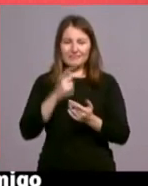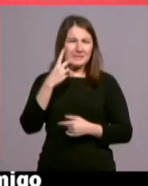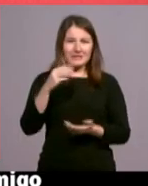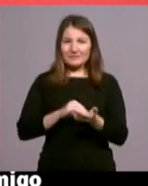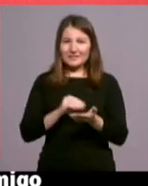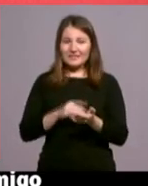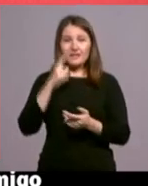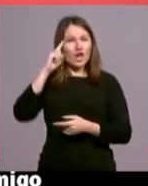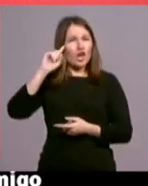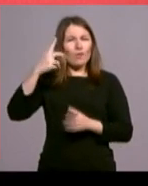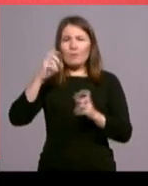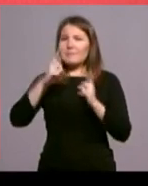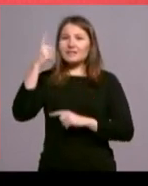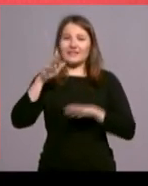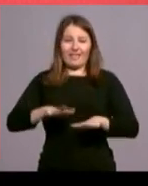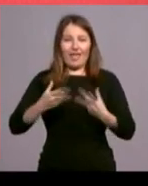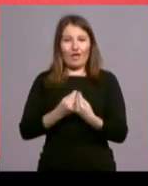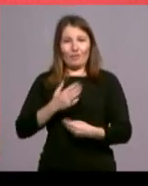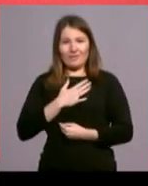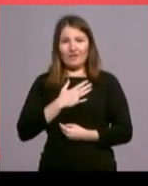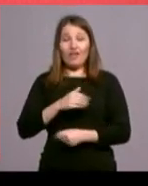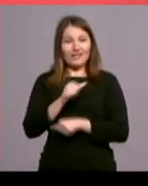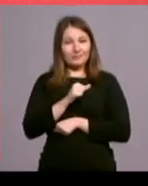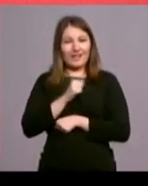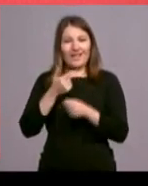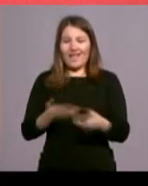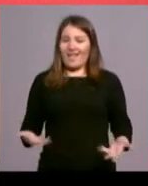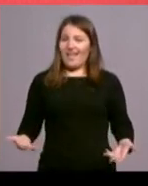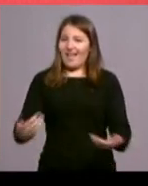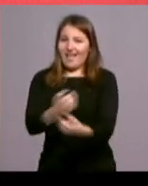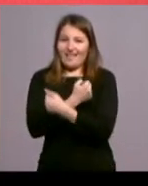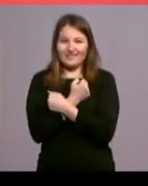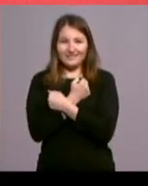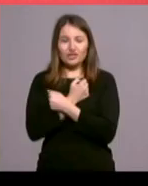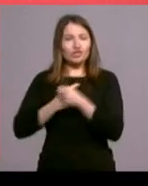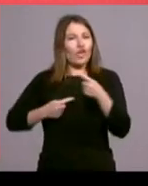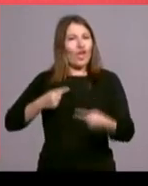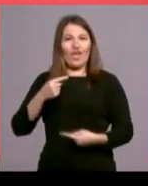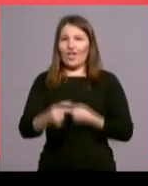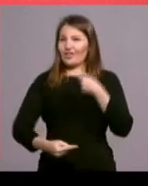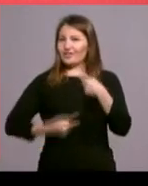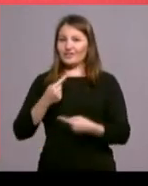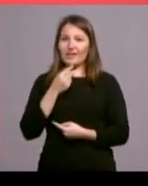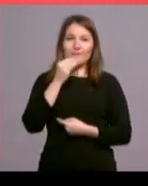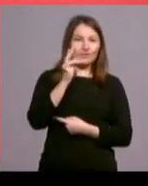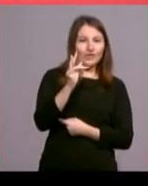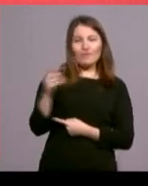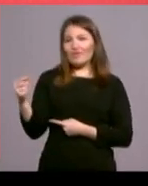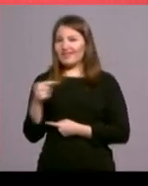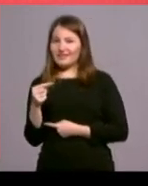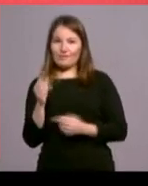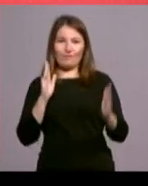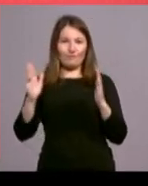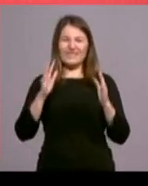locura fue quedarse para estar conmigo. Esperándome con los brazos abiertos. Todos los días. En las buenas y en las malas.